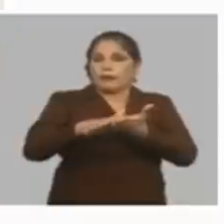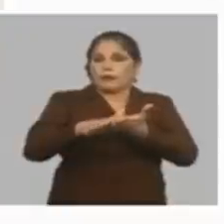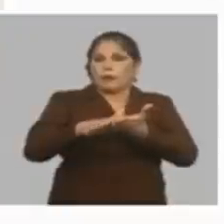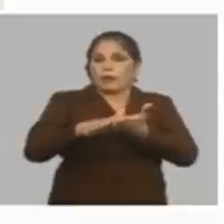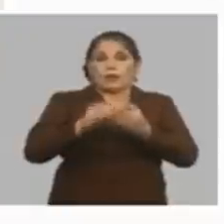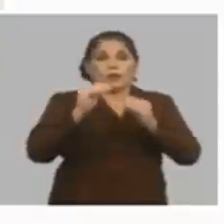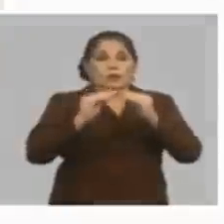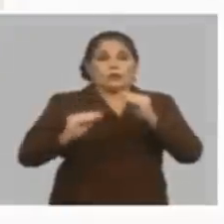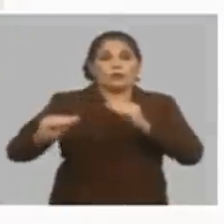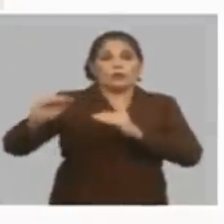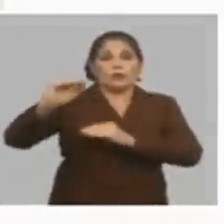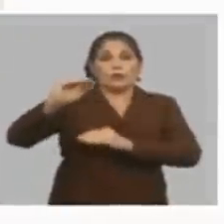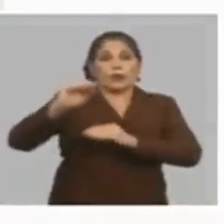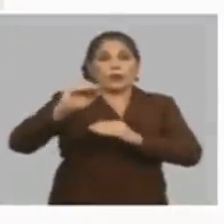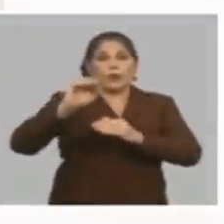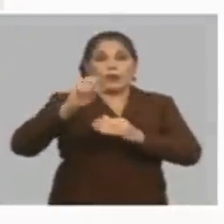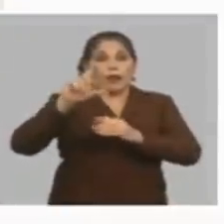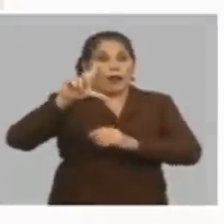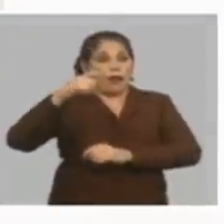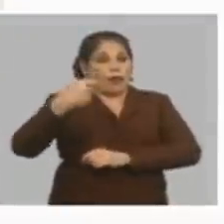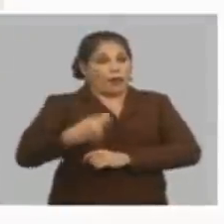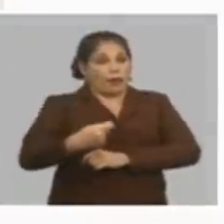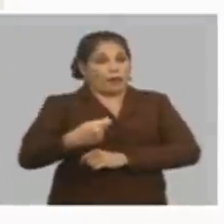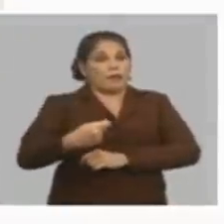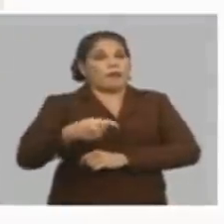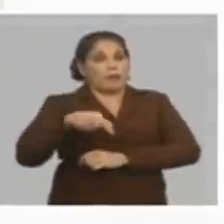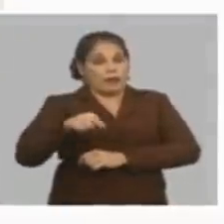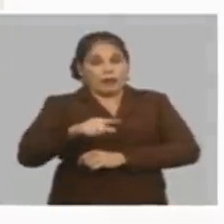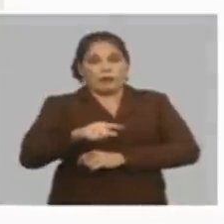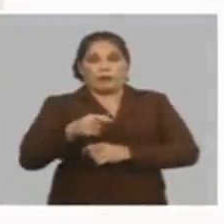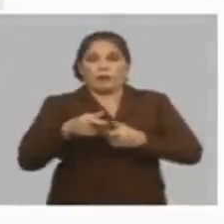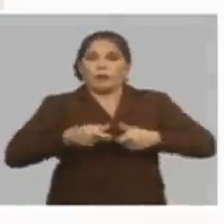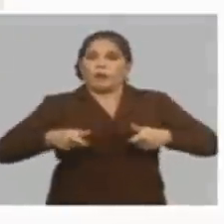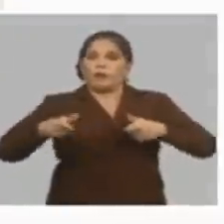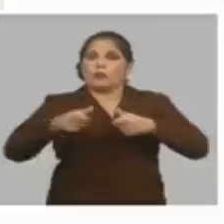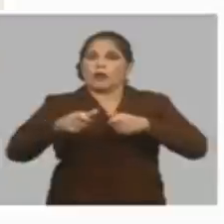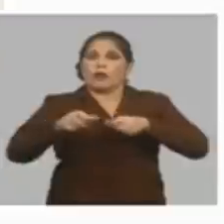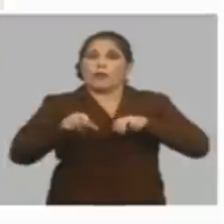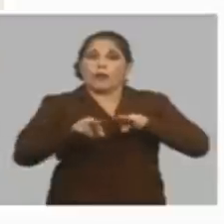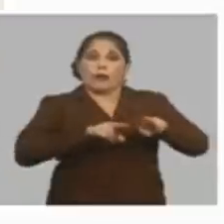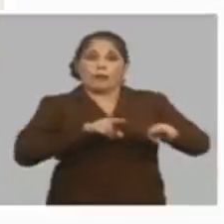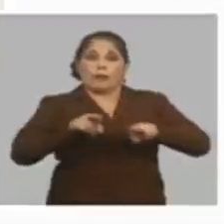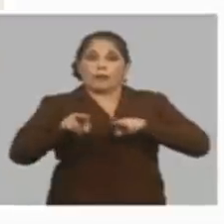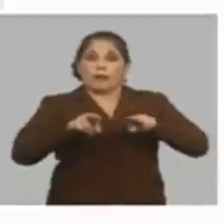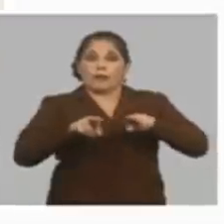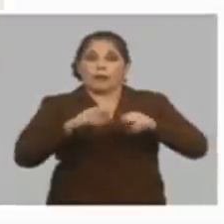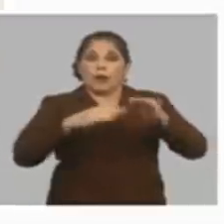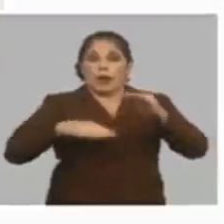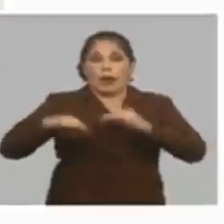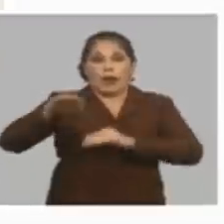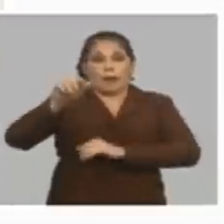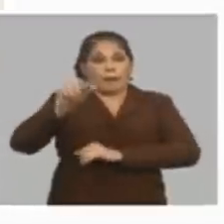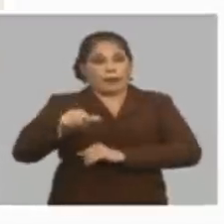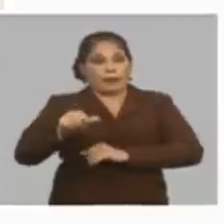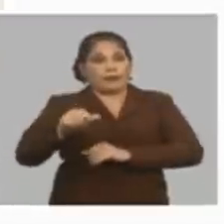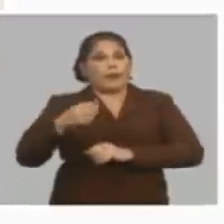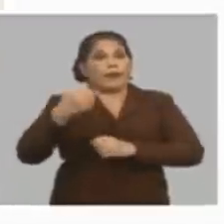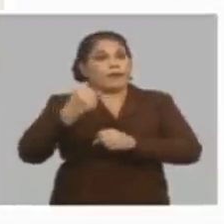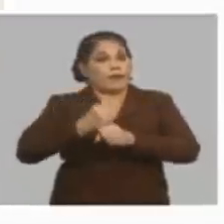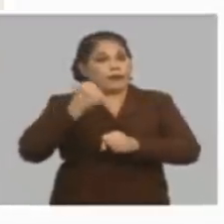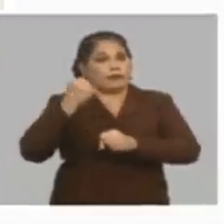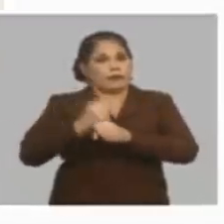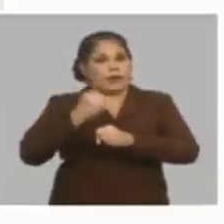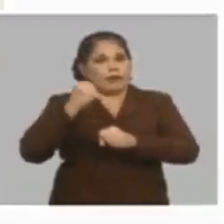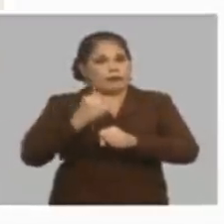superiores a lo que está establecido son facultad del consejo de la administración municipal donde está la ministra de trabajo que eso ya era casi facultad de la